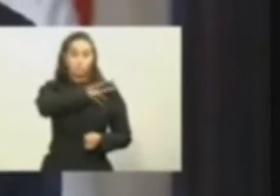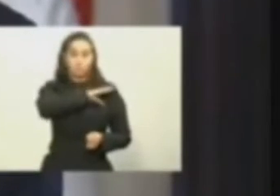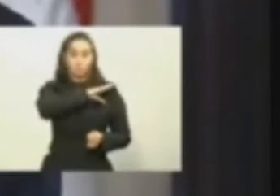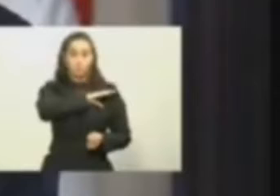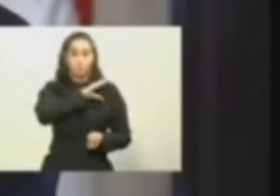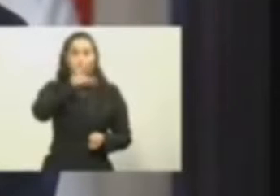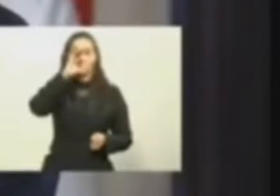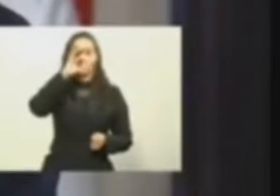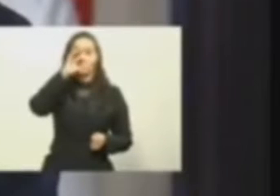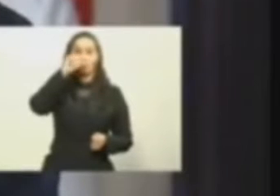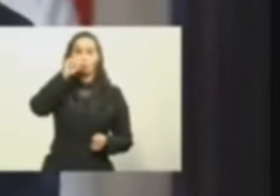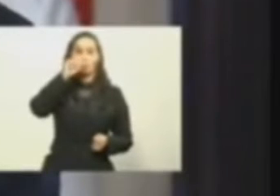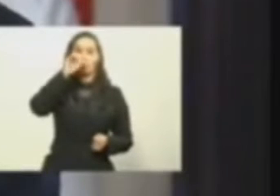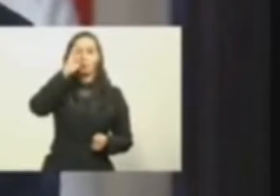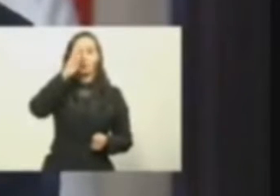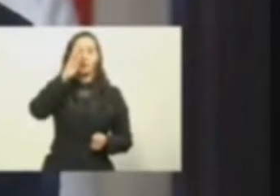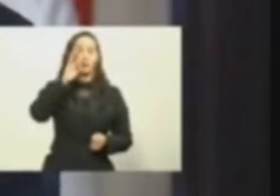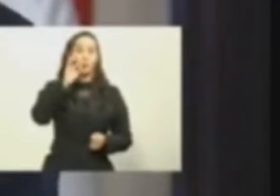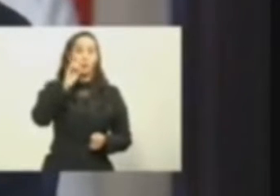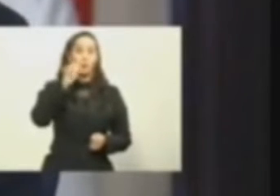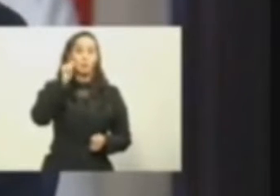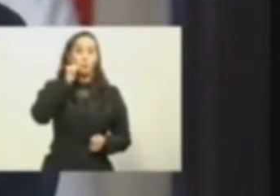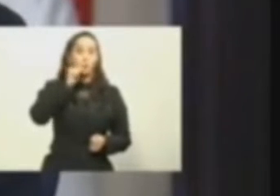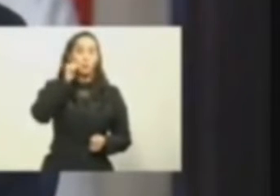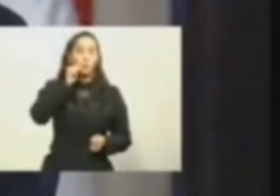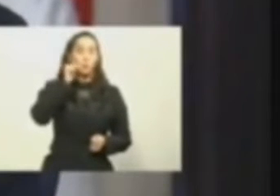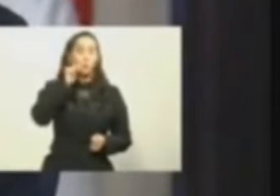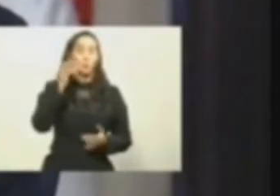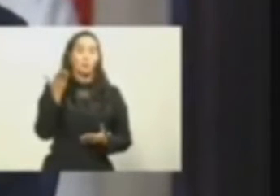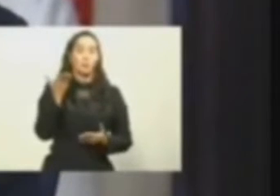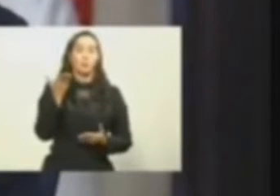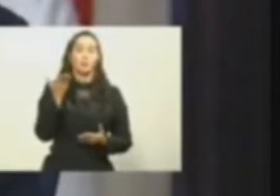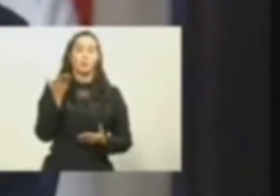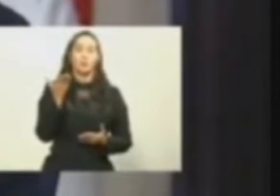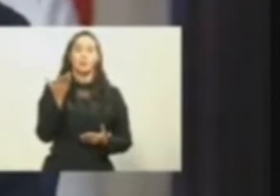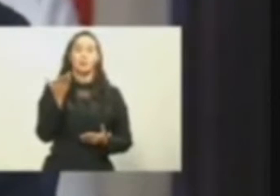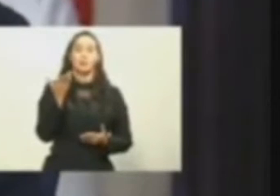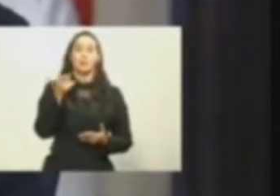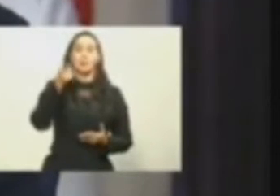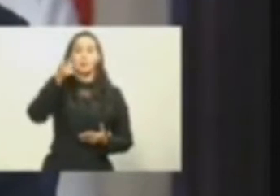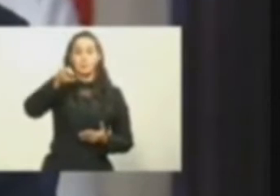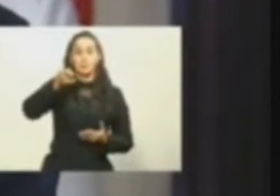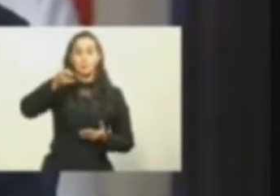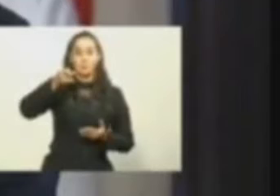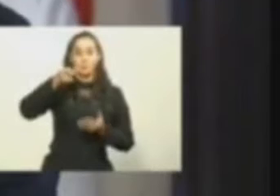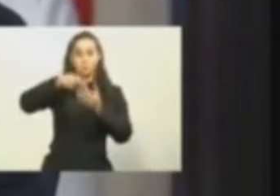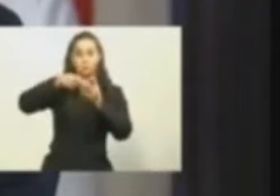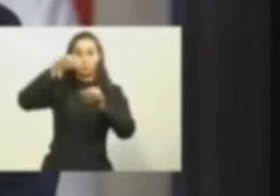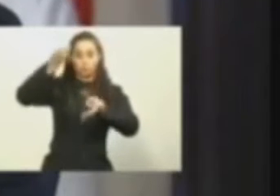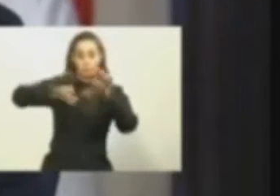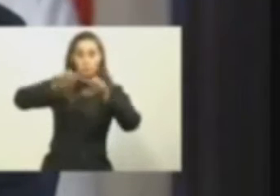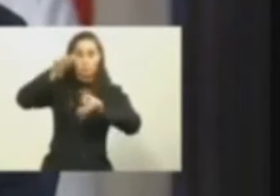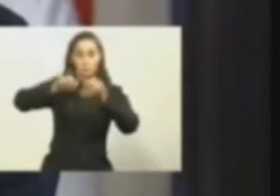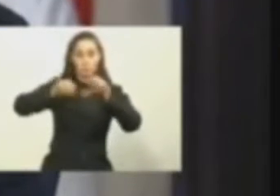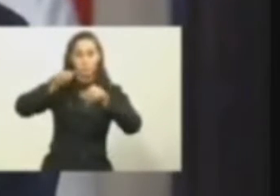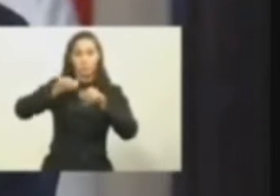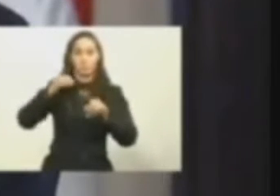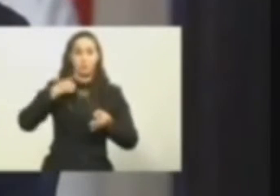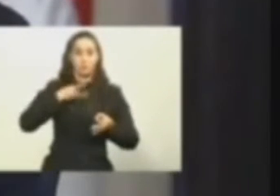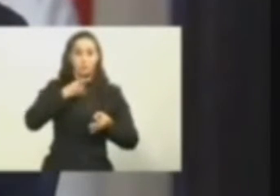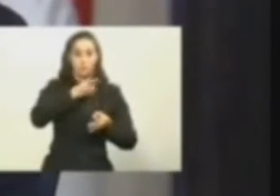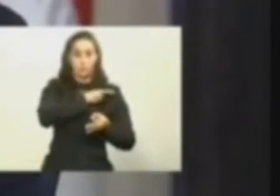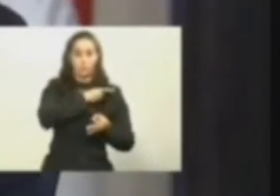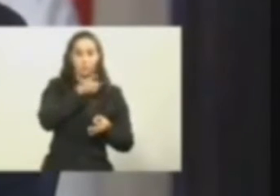ningún rango esté por encima de la ley de la República Dominicana. Abinader se refiere a la denuncia de agresión hecha por un agente de la